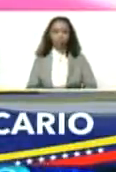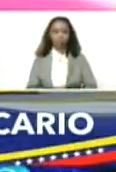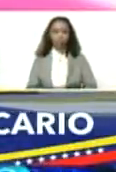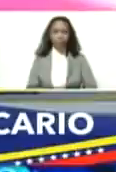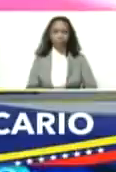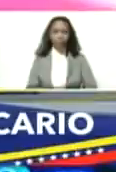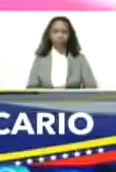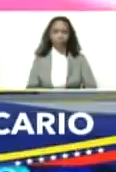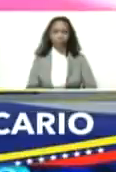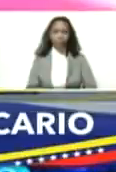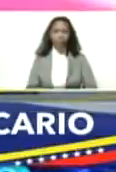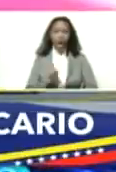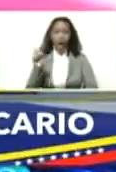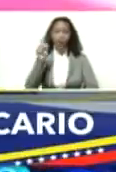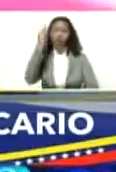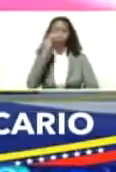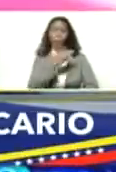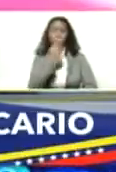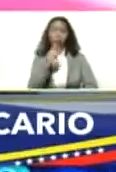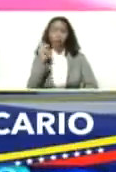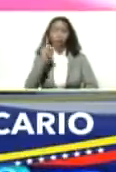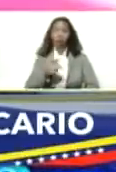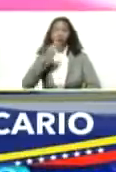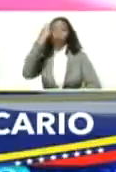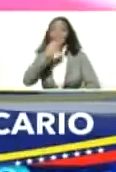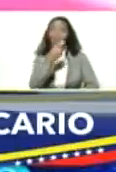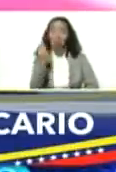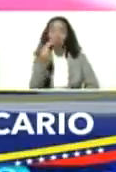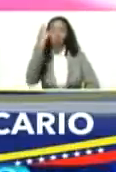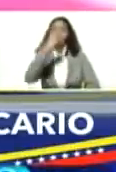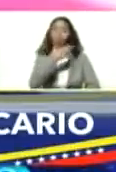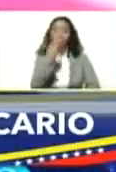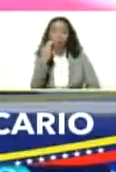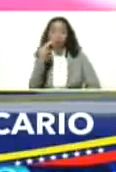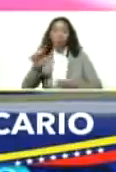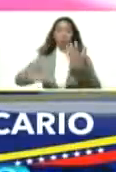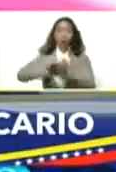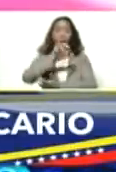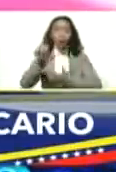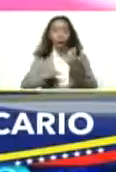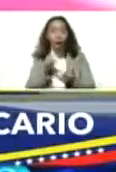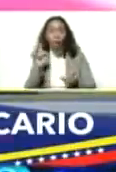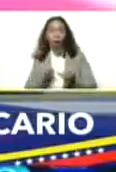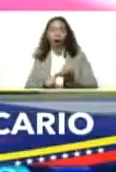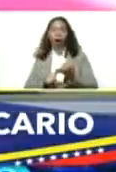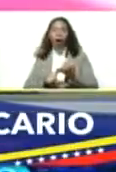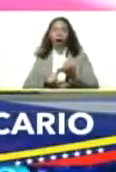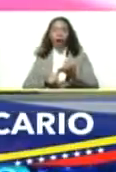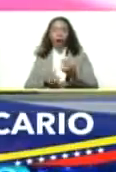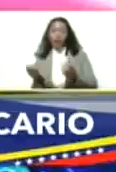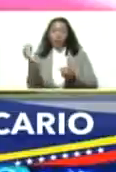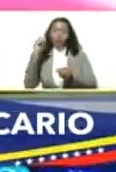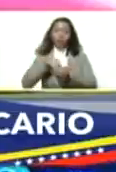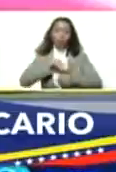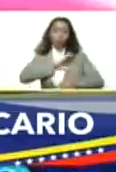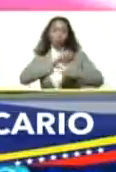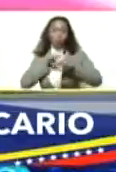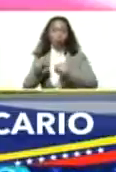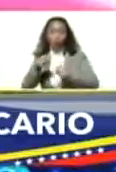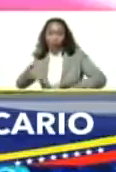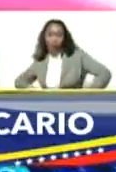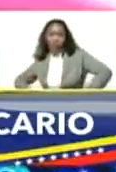Y prometían, prometían prometían el caos, la polarización, el